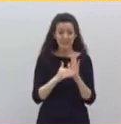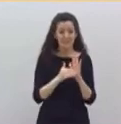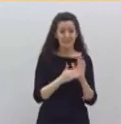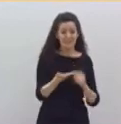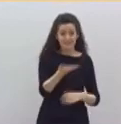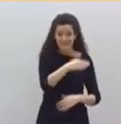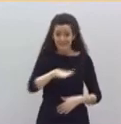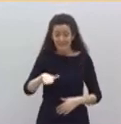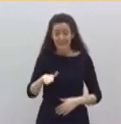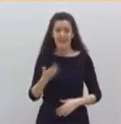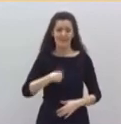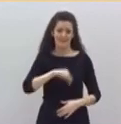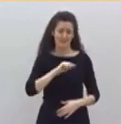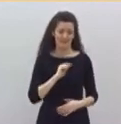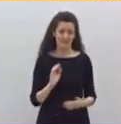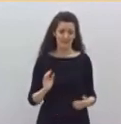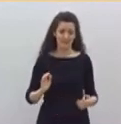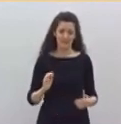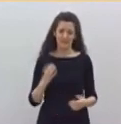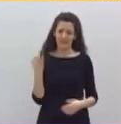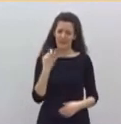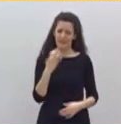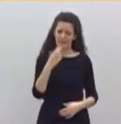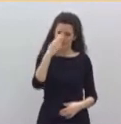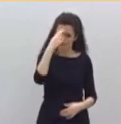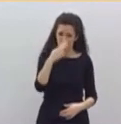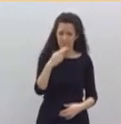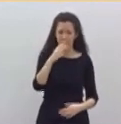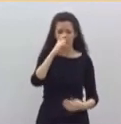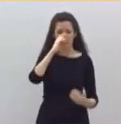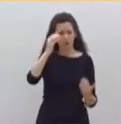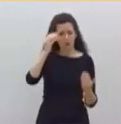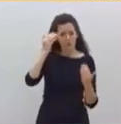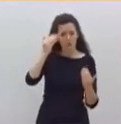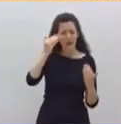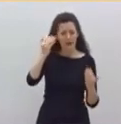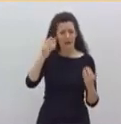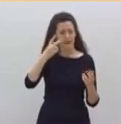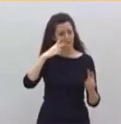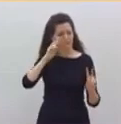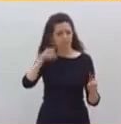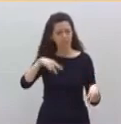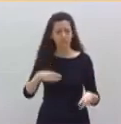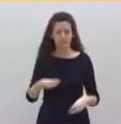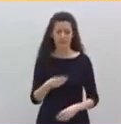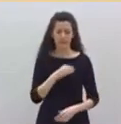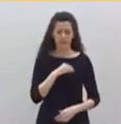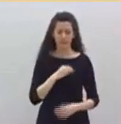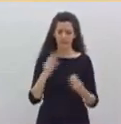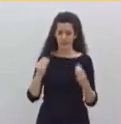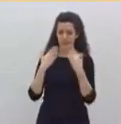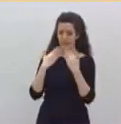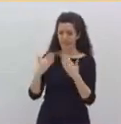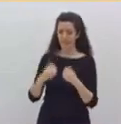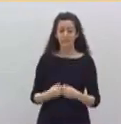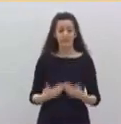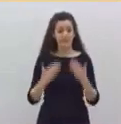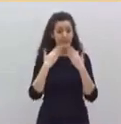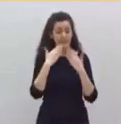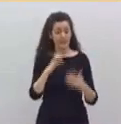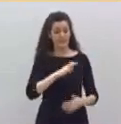nuestro respeto, nuestro homenaje y nuestro luto. Muchas gracias. Muchas gracias, señor Casado.